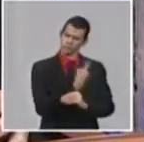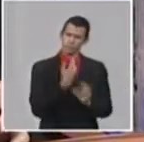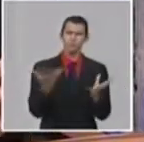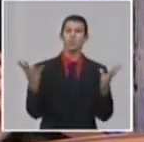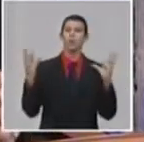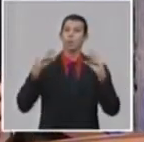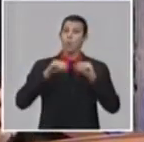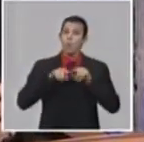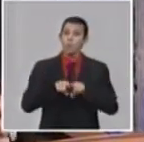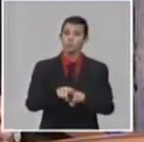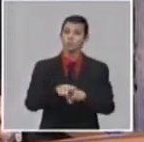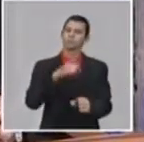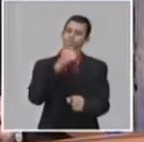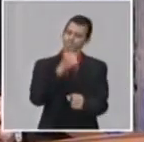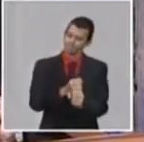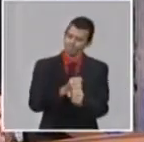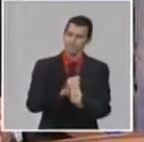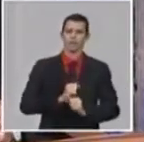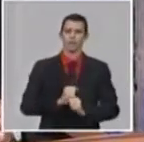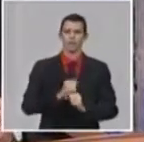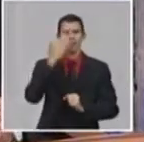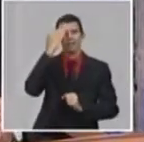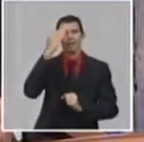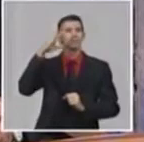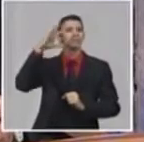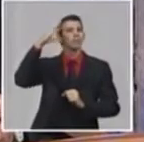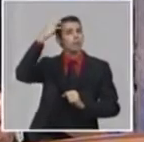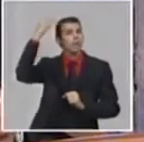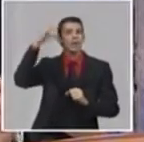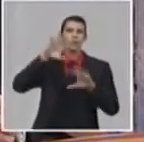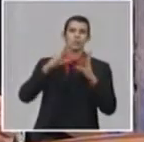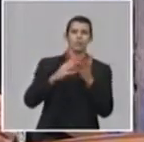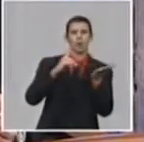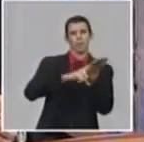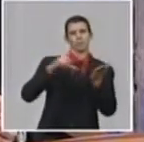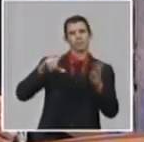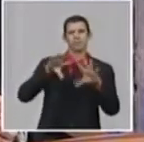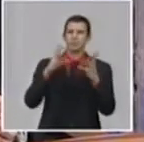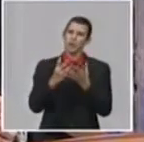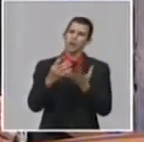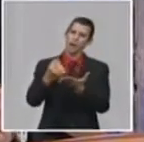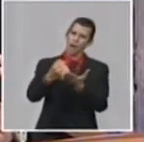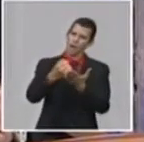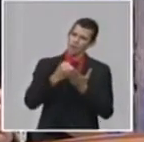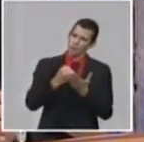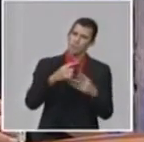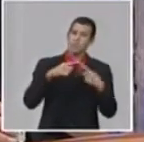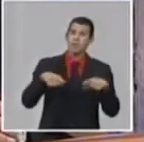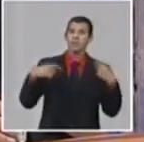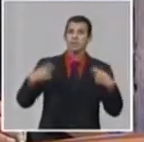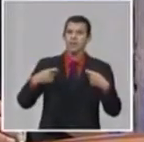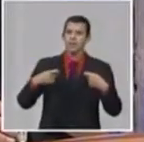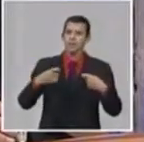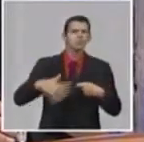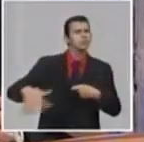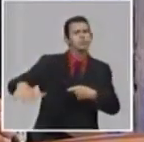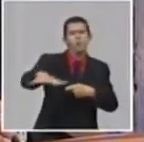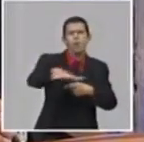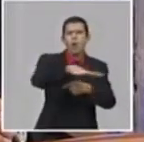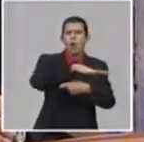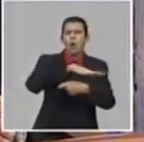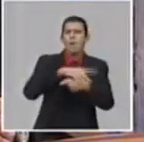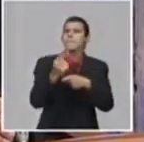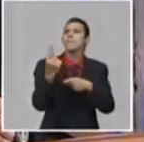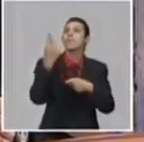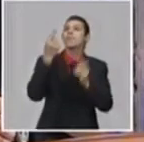por la máxima dirección de nuestro país, el partido, nuestro Estado y el gobierno, pero tenemos que participar todos para